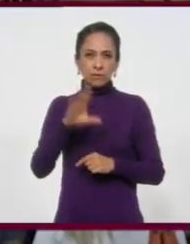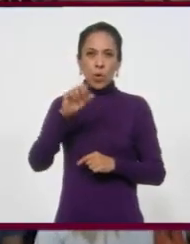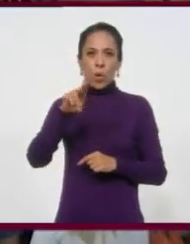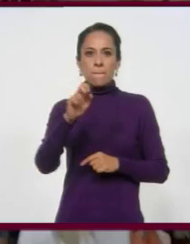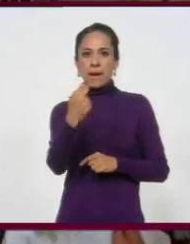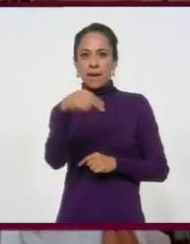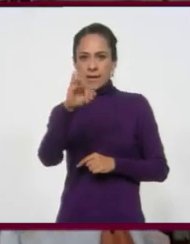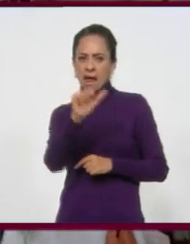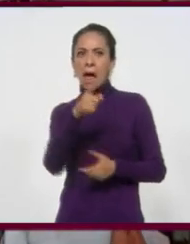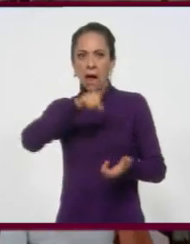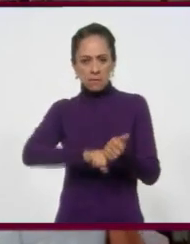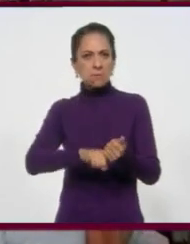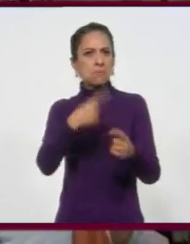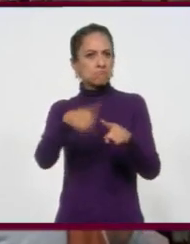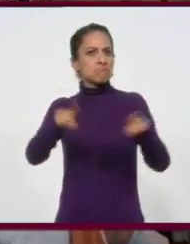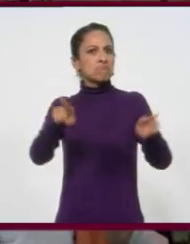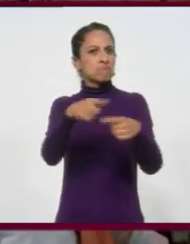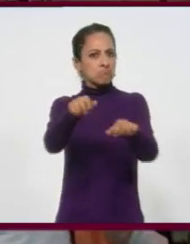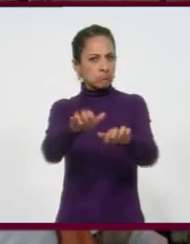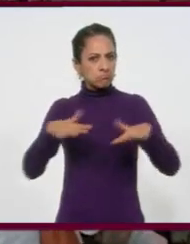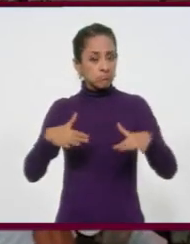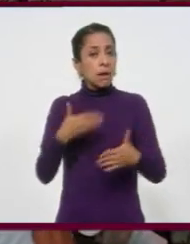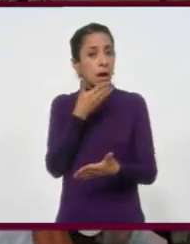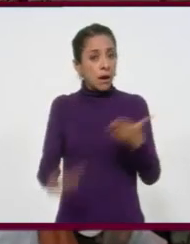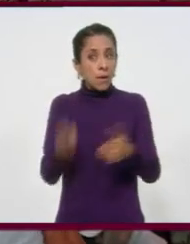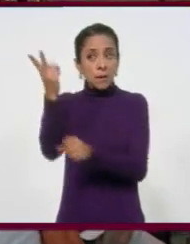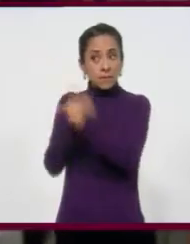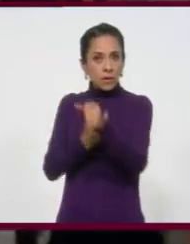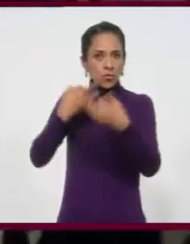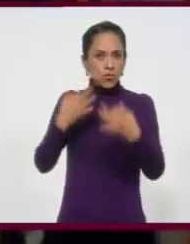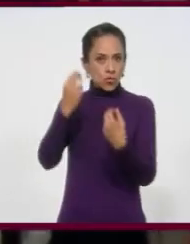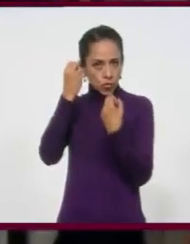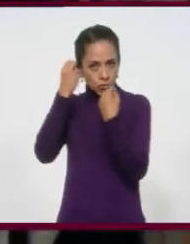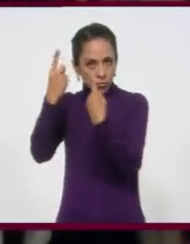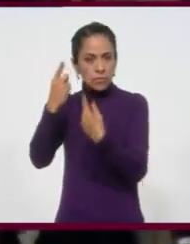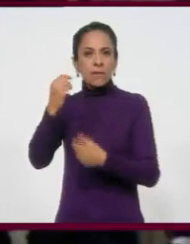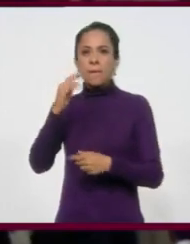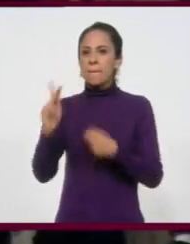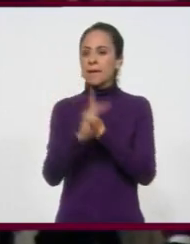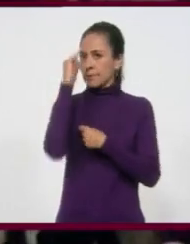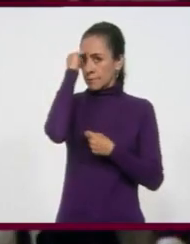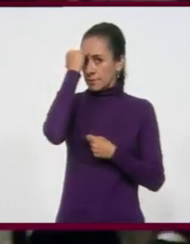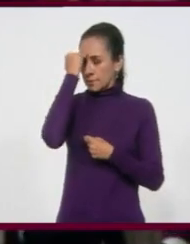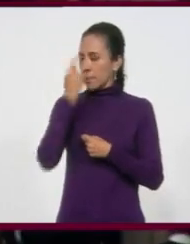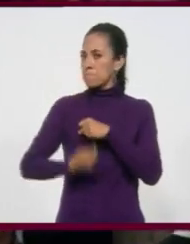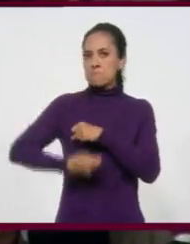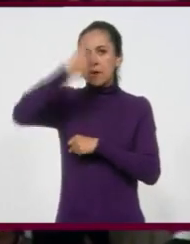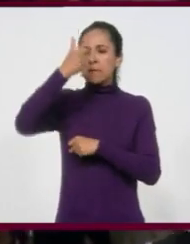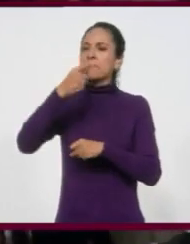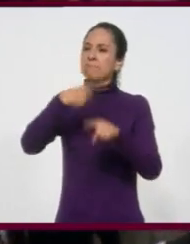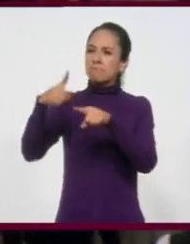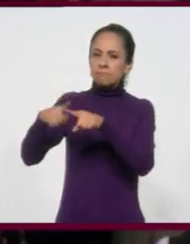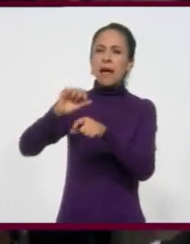cabo gran número de conciertos. Bueno, este año el invitado de honor es la India, por primera vez. Es un país que ha participado con artistas en